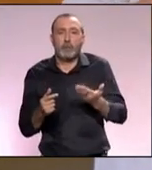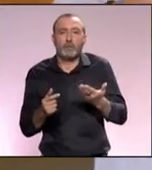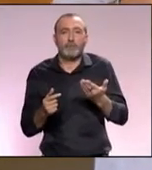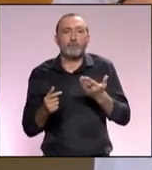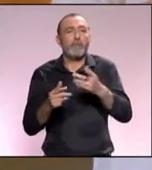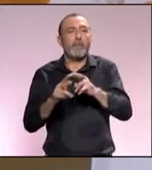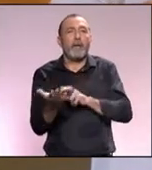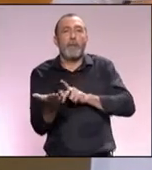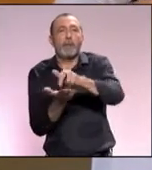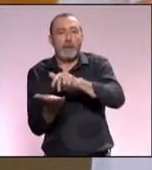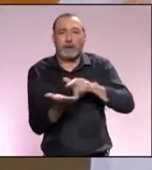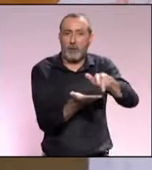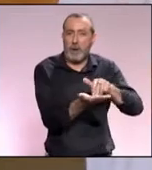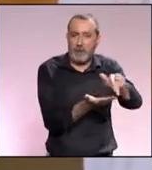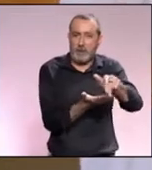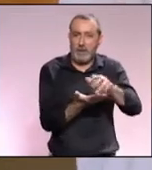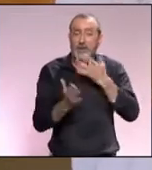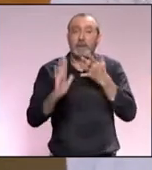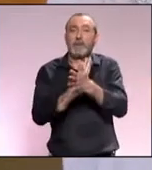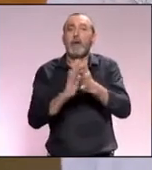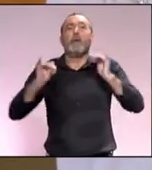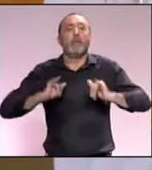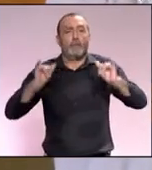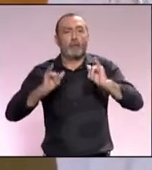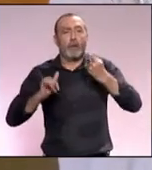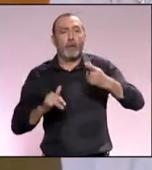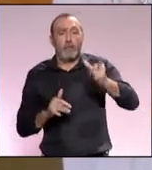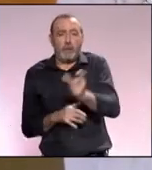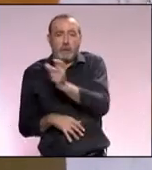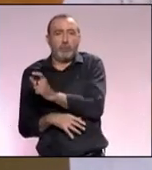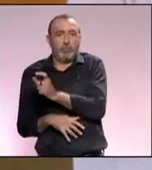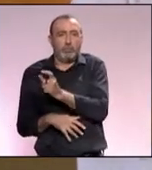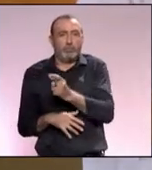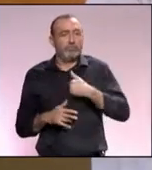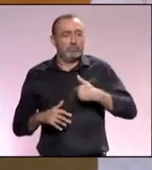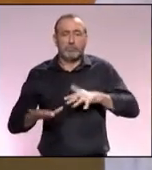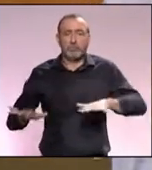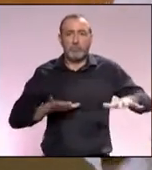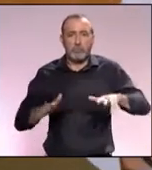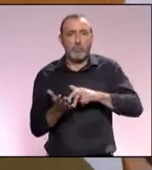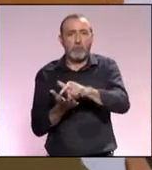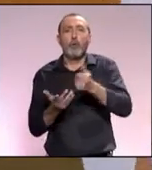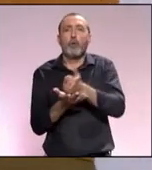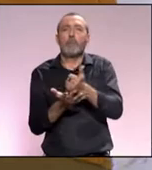de la peatonalización, decir, el disfrute de cada una de las personas con la